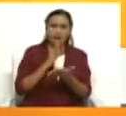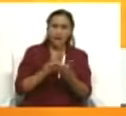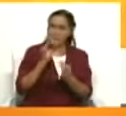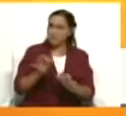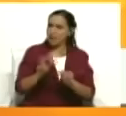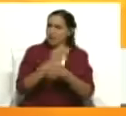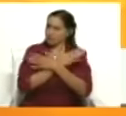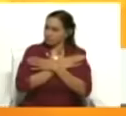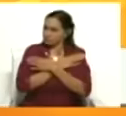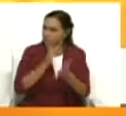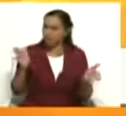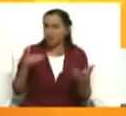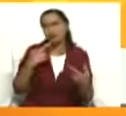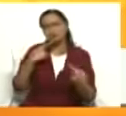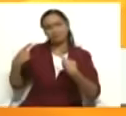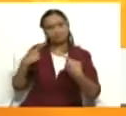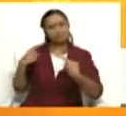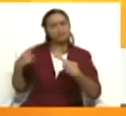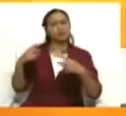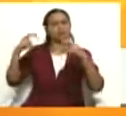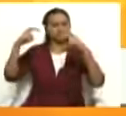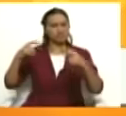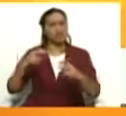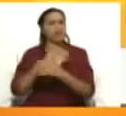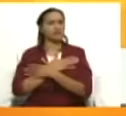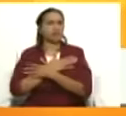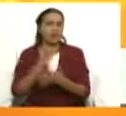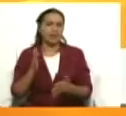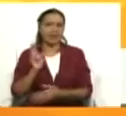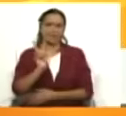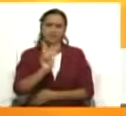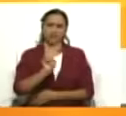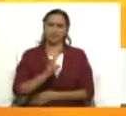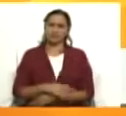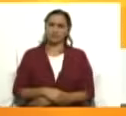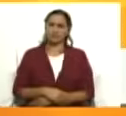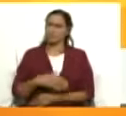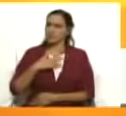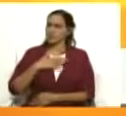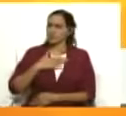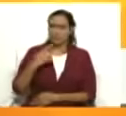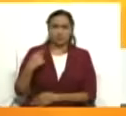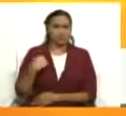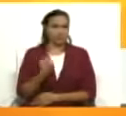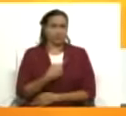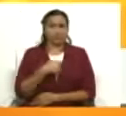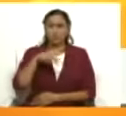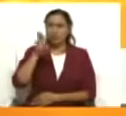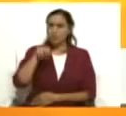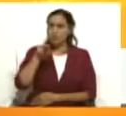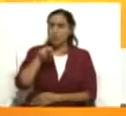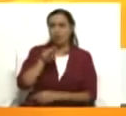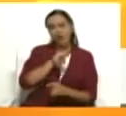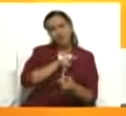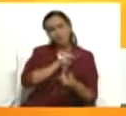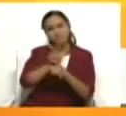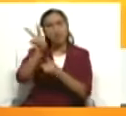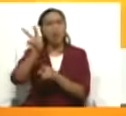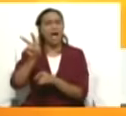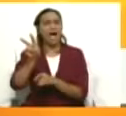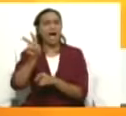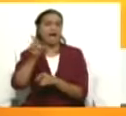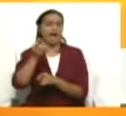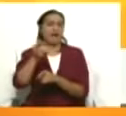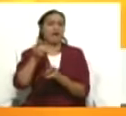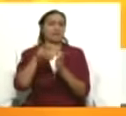cooperar en el marco de la soberanía de Venezuela. Nosotros nunca vamos a mover un dedo para violentar la soberanía de Venezuela. Por